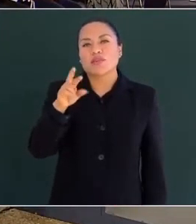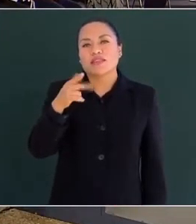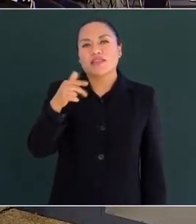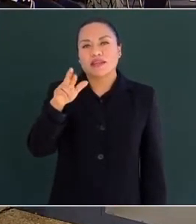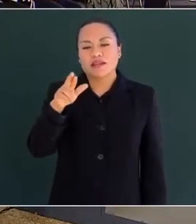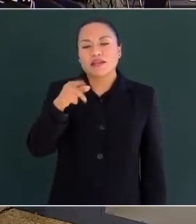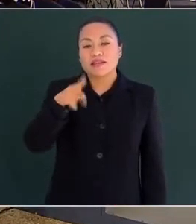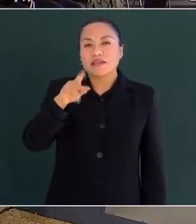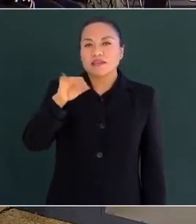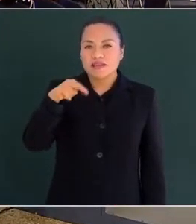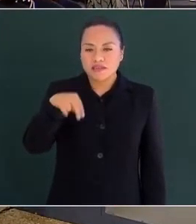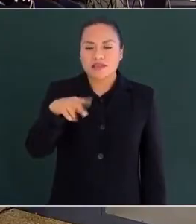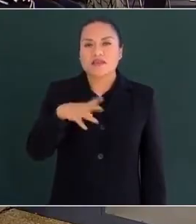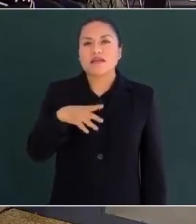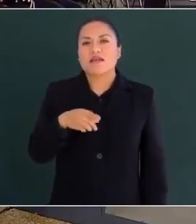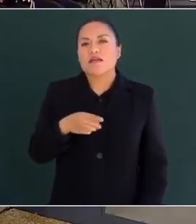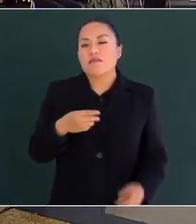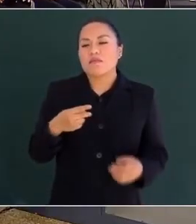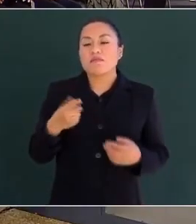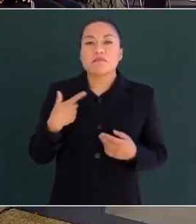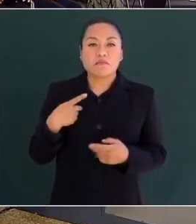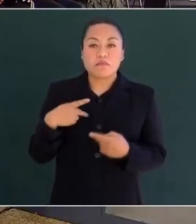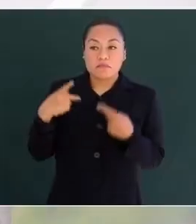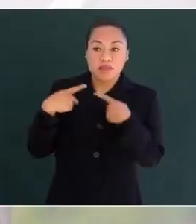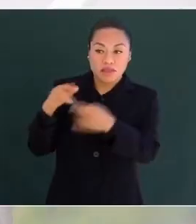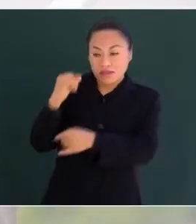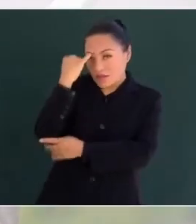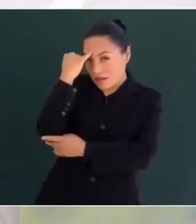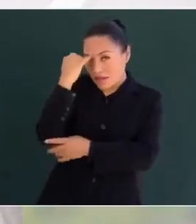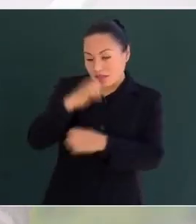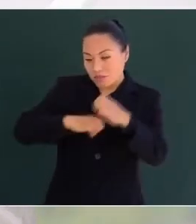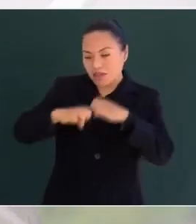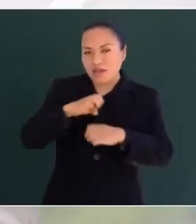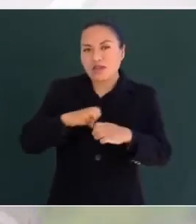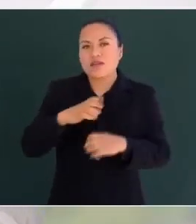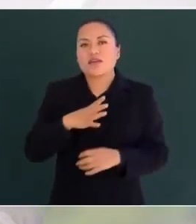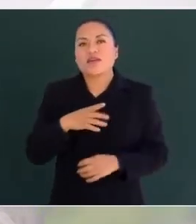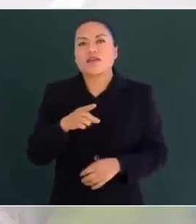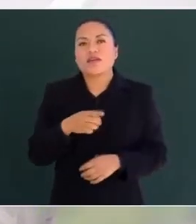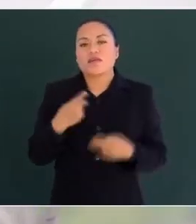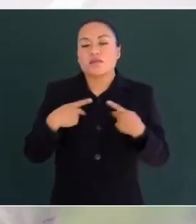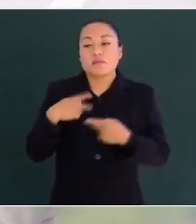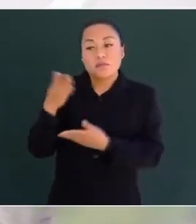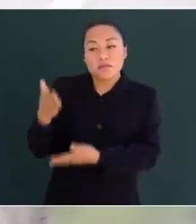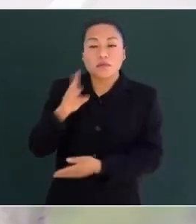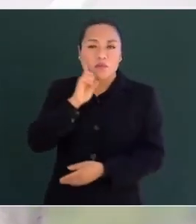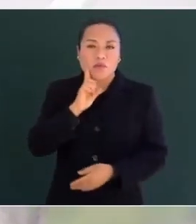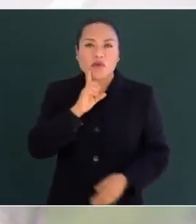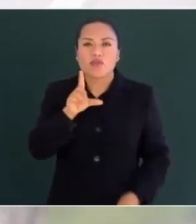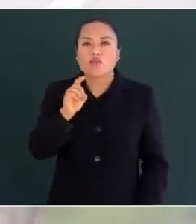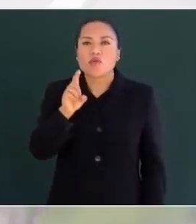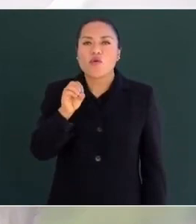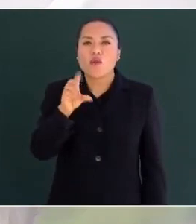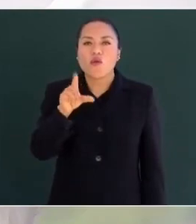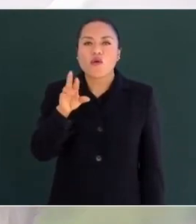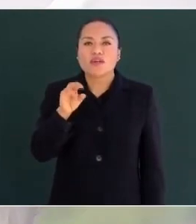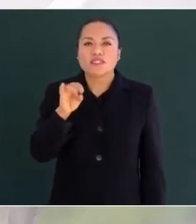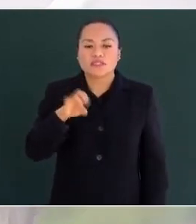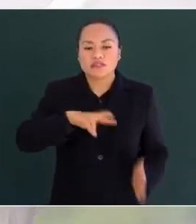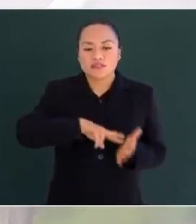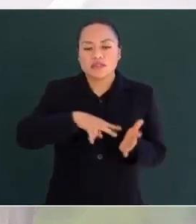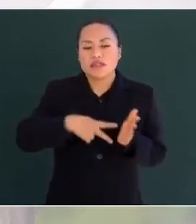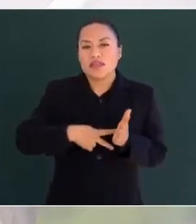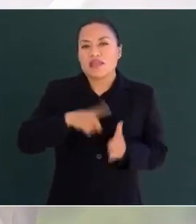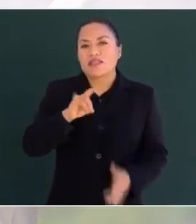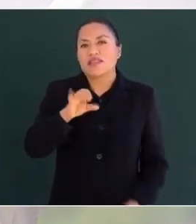excelencia Mampret Bora, embajador de la India, ciudadana Dolores Heredia Lerma e ingeniero Diego